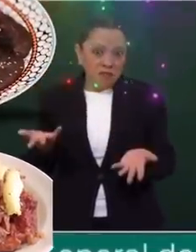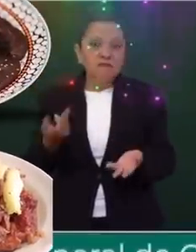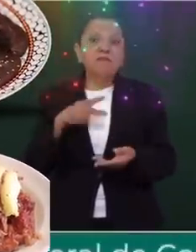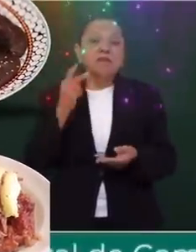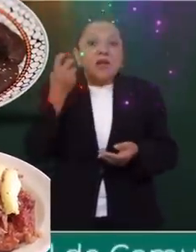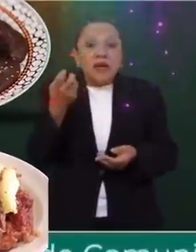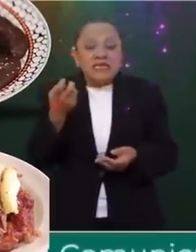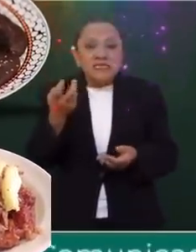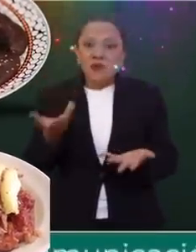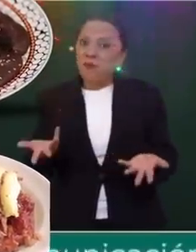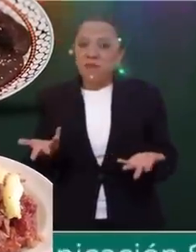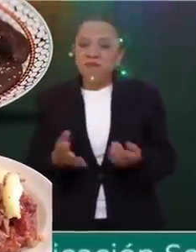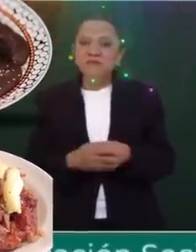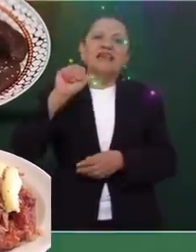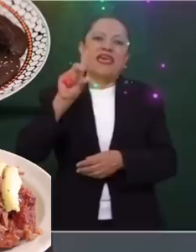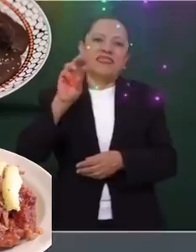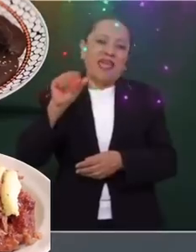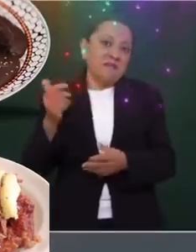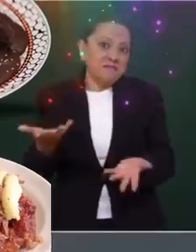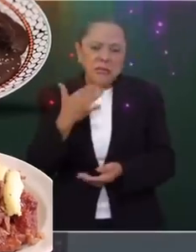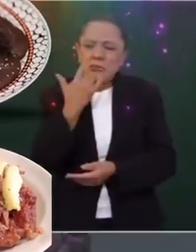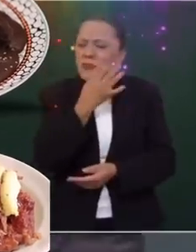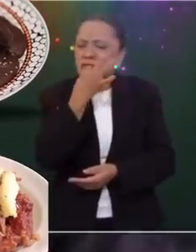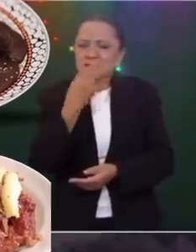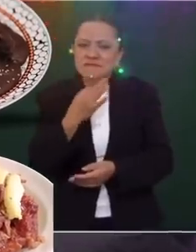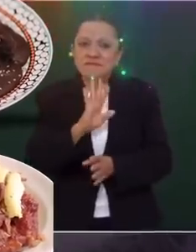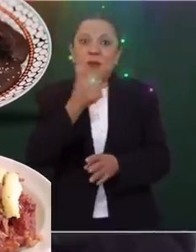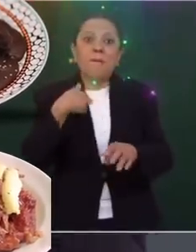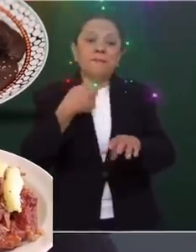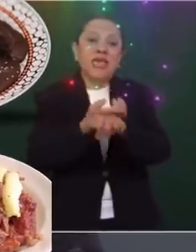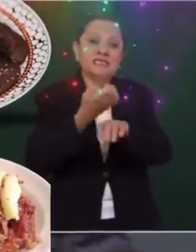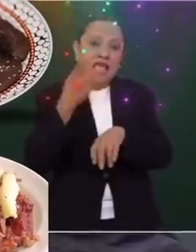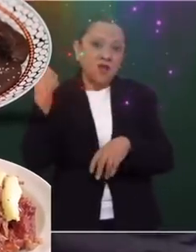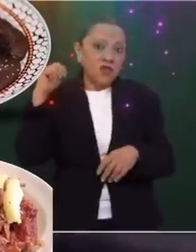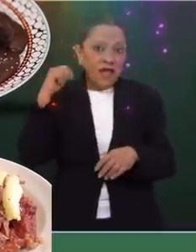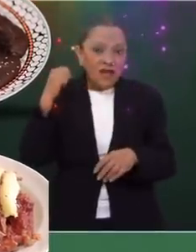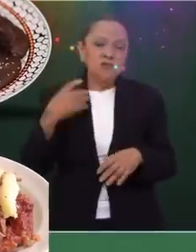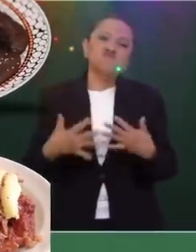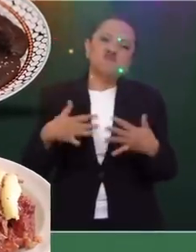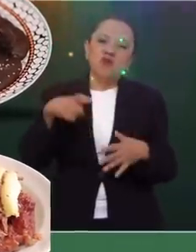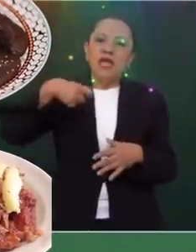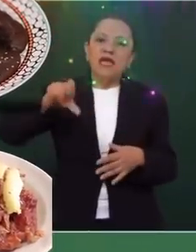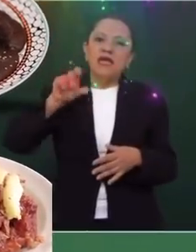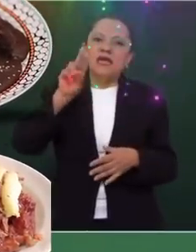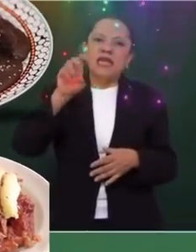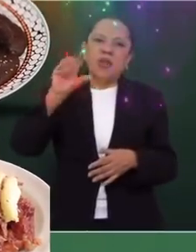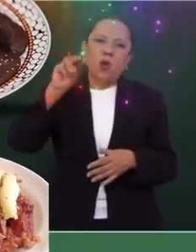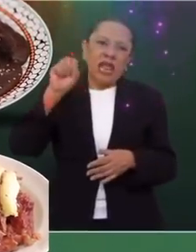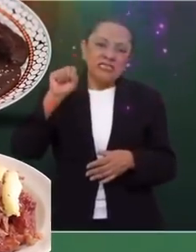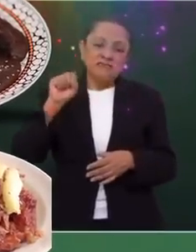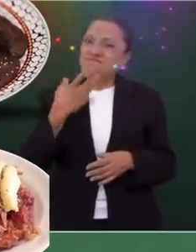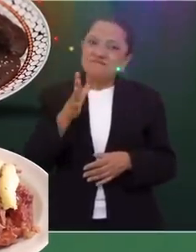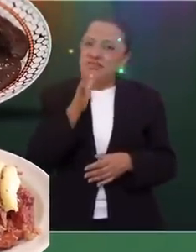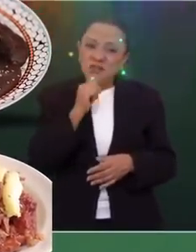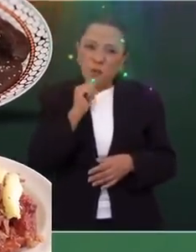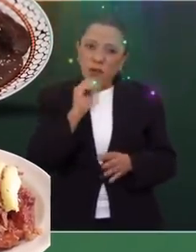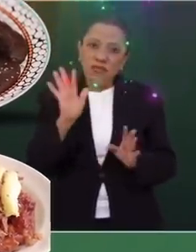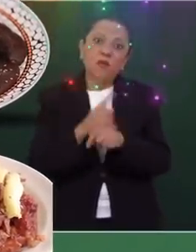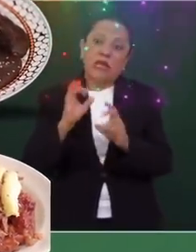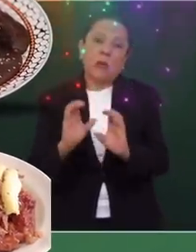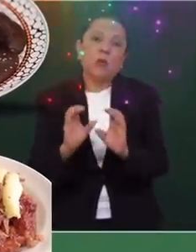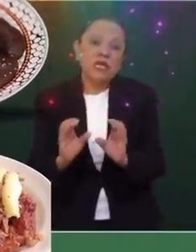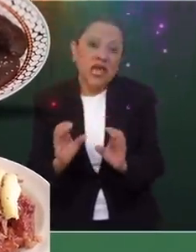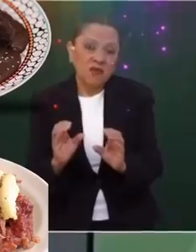eso, lo más famoso en mi estado, son los quelonios. Ya no se pueden comer porque hay que cuidar la naturaleza. Pero era